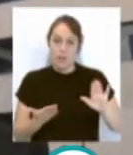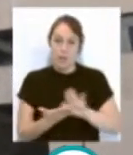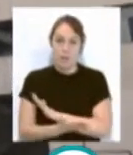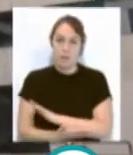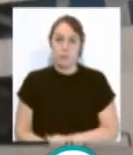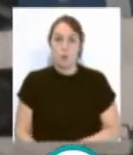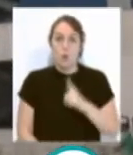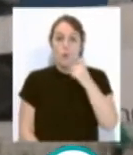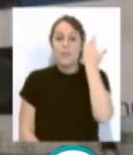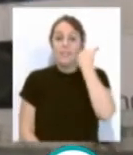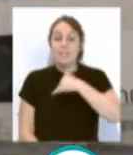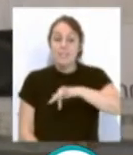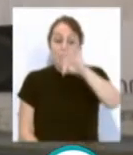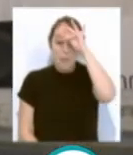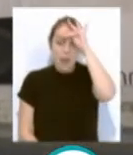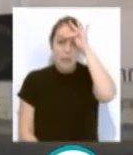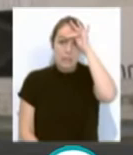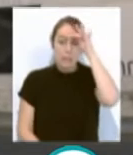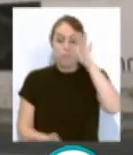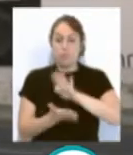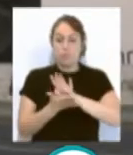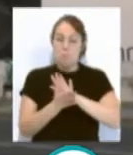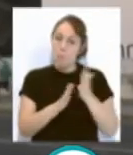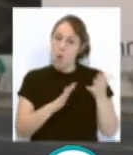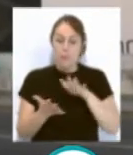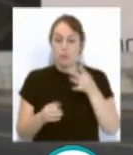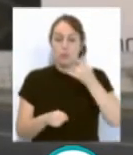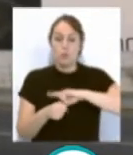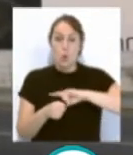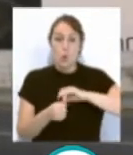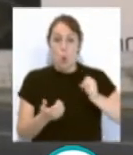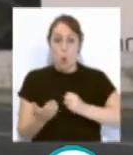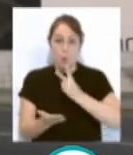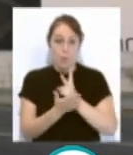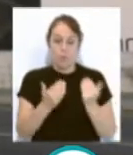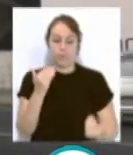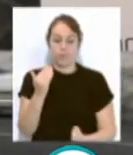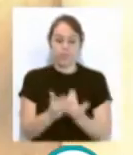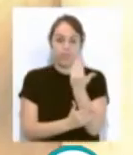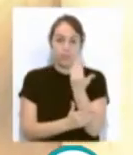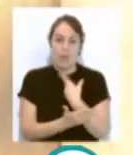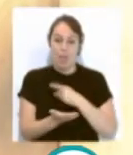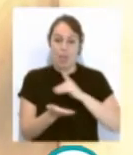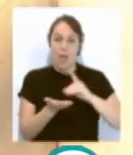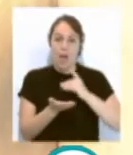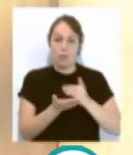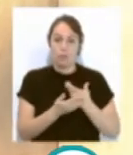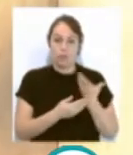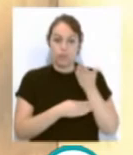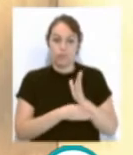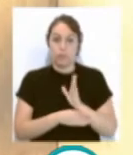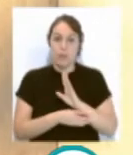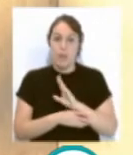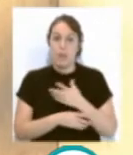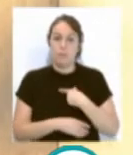Tras un fin de semana de relativa tranquilidad, el lunes vuelve a ser la jornada en la que los datos ofrecen un